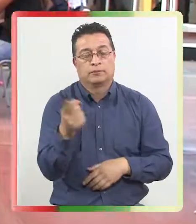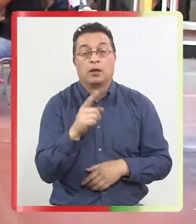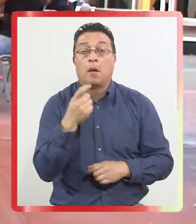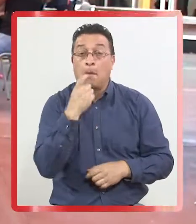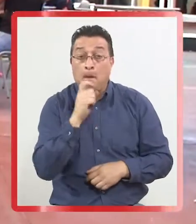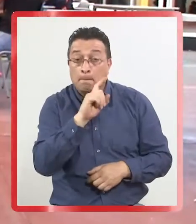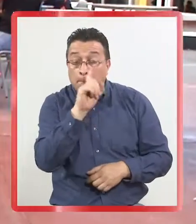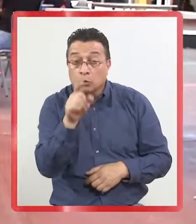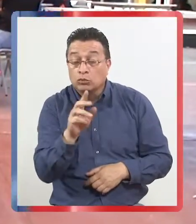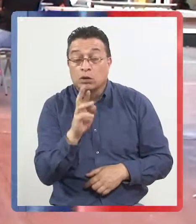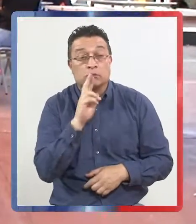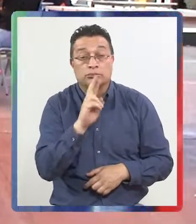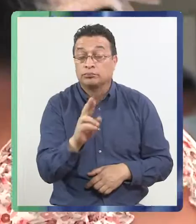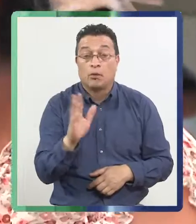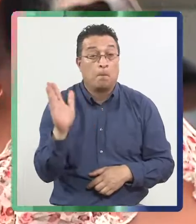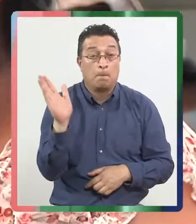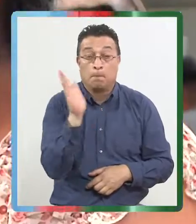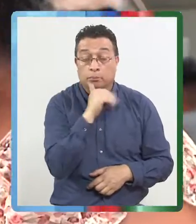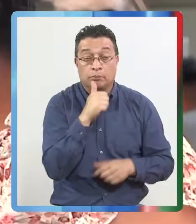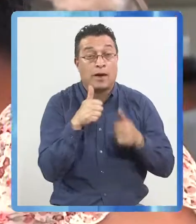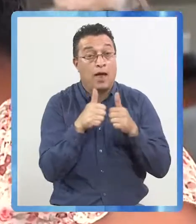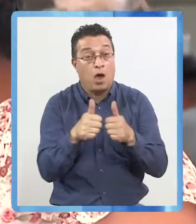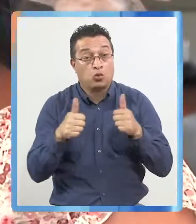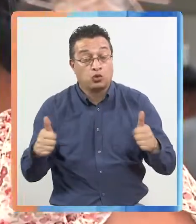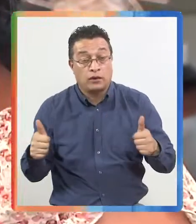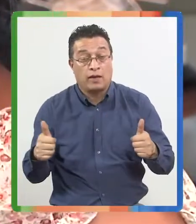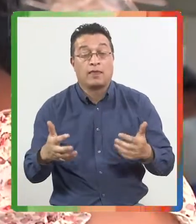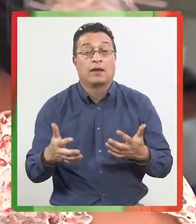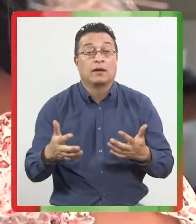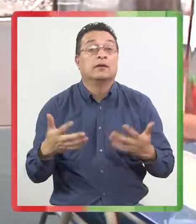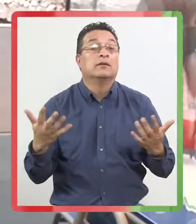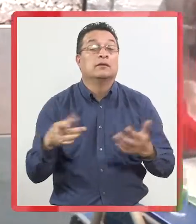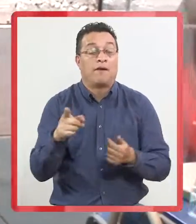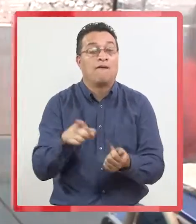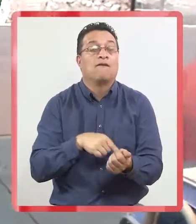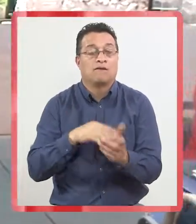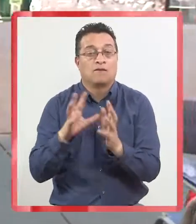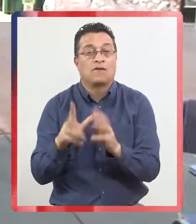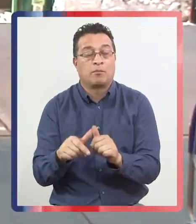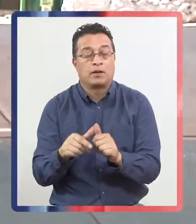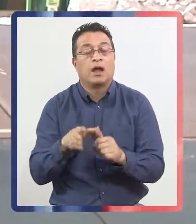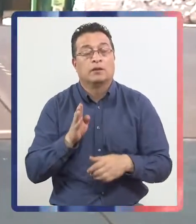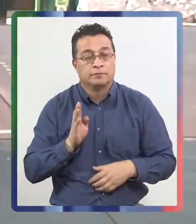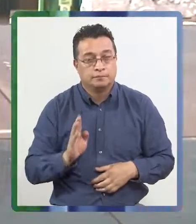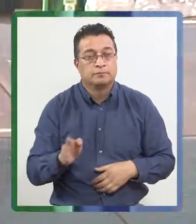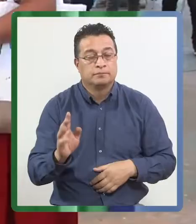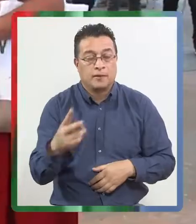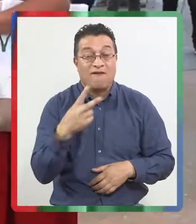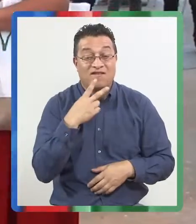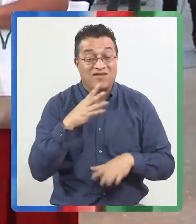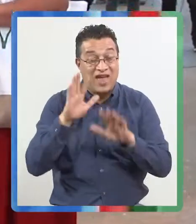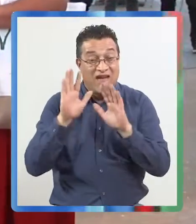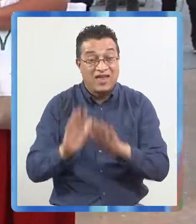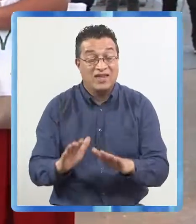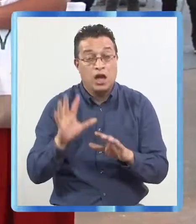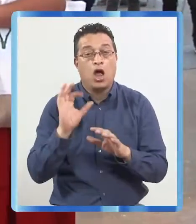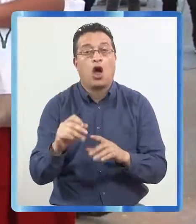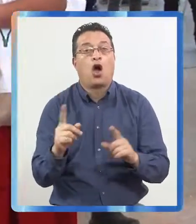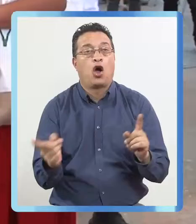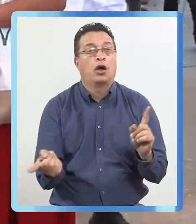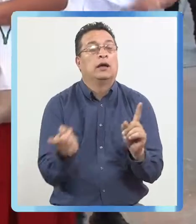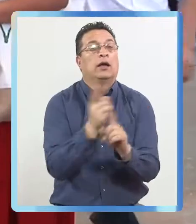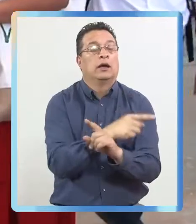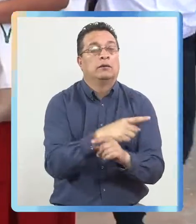La gran pregunta que no fue respondida por las autoridades. ¿Estas familias seguirán viviendo ahí